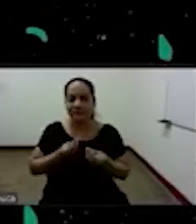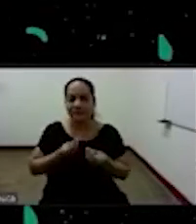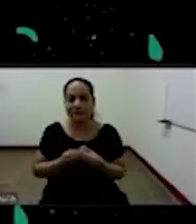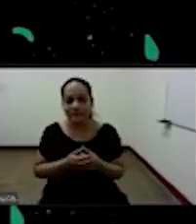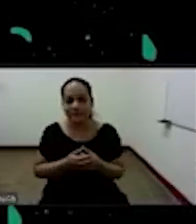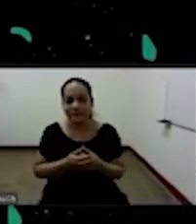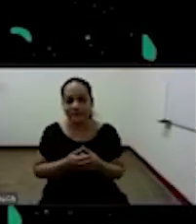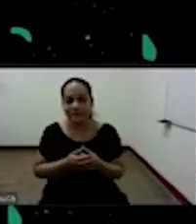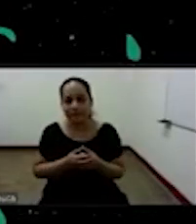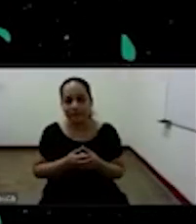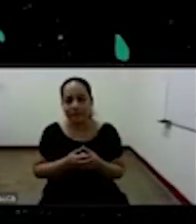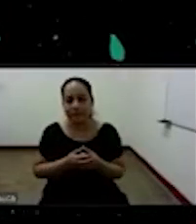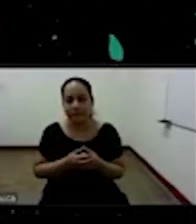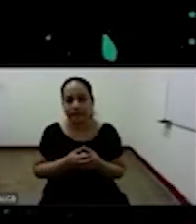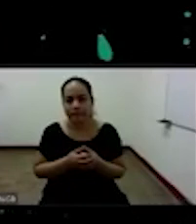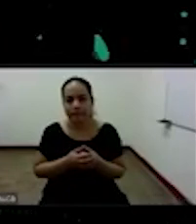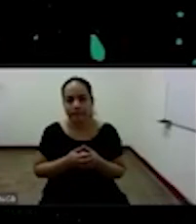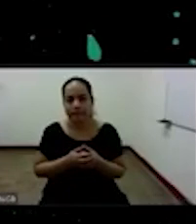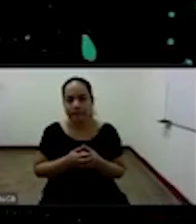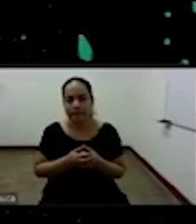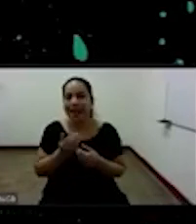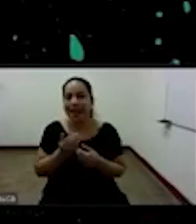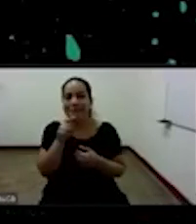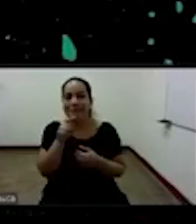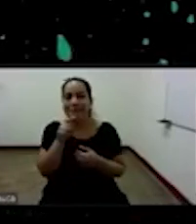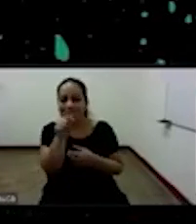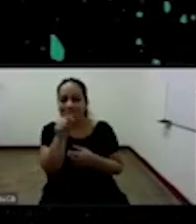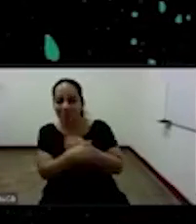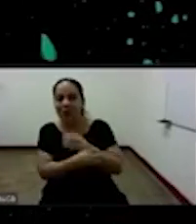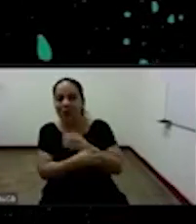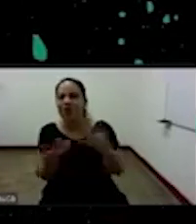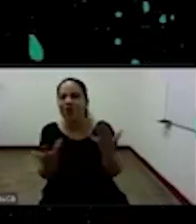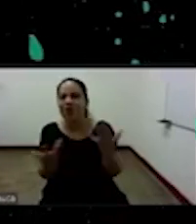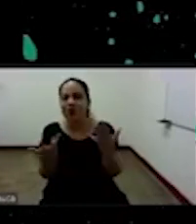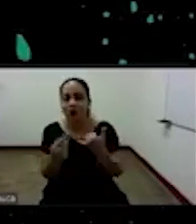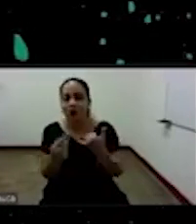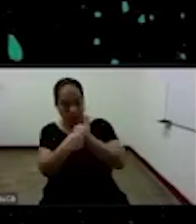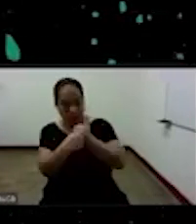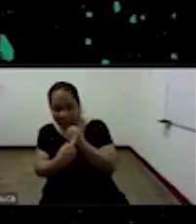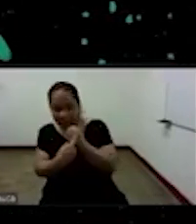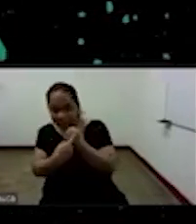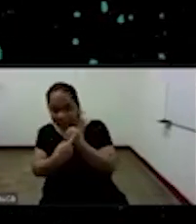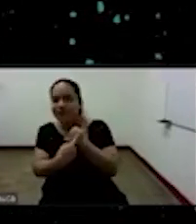que se toca por ejemplo en el en la parte del pacífico la parte